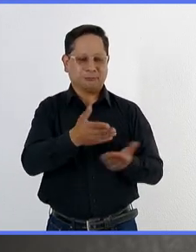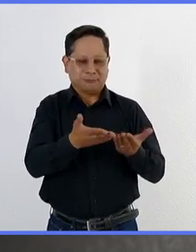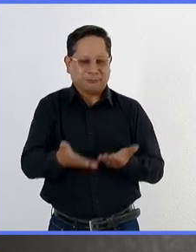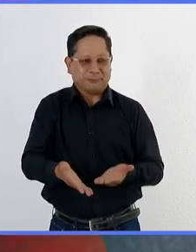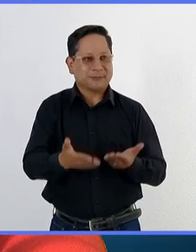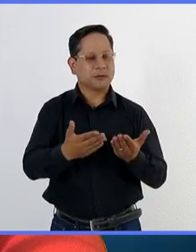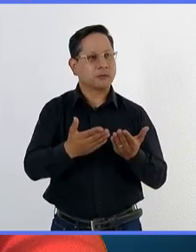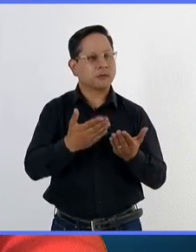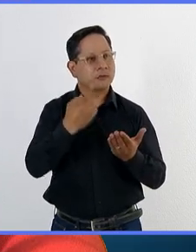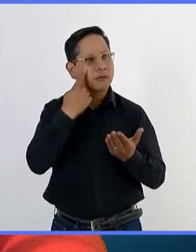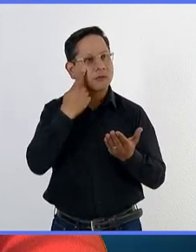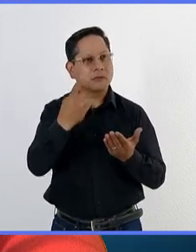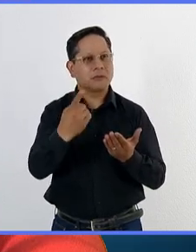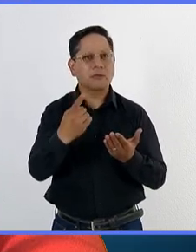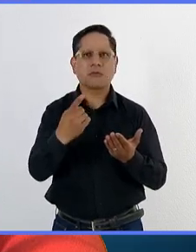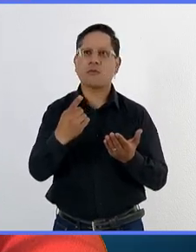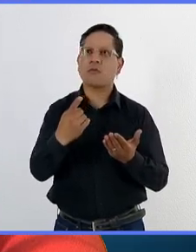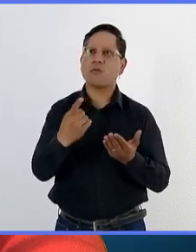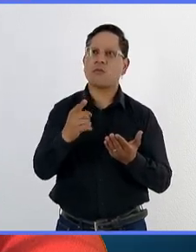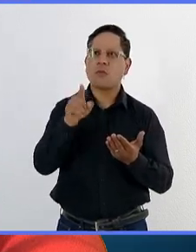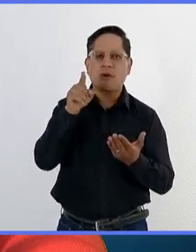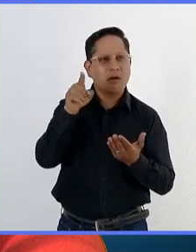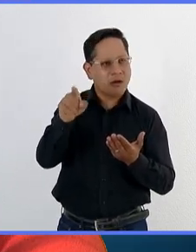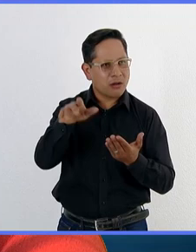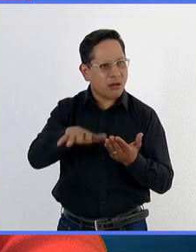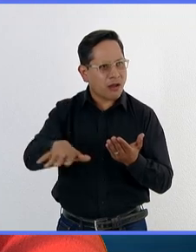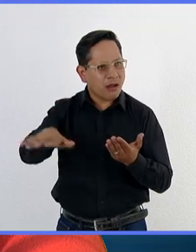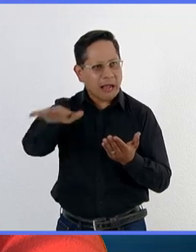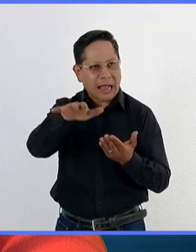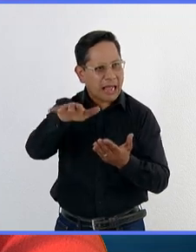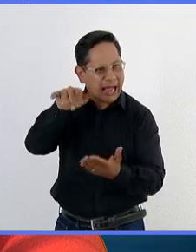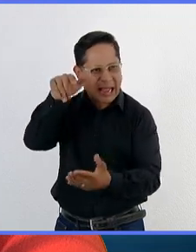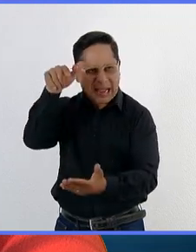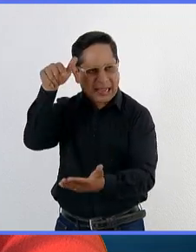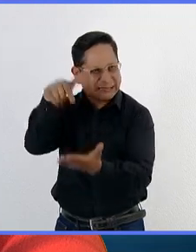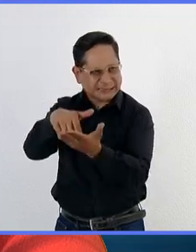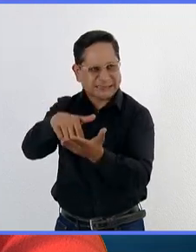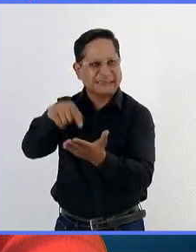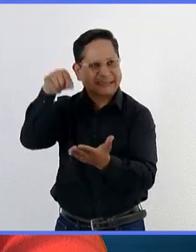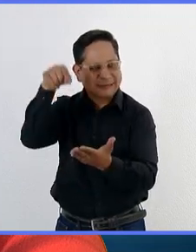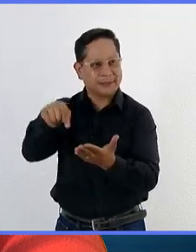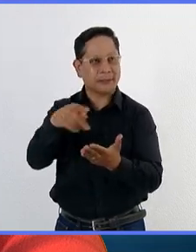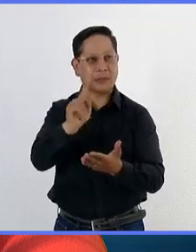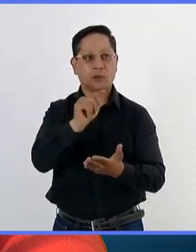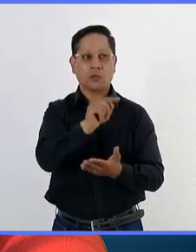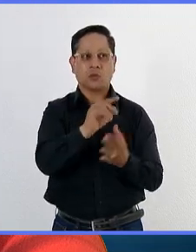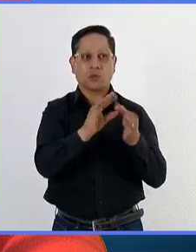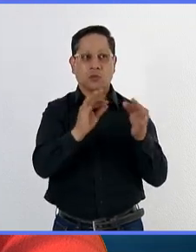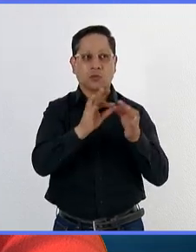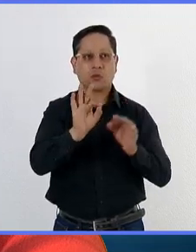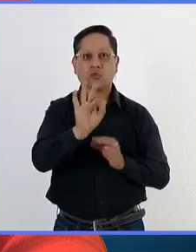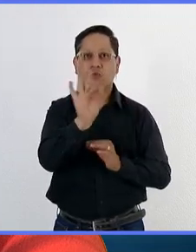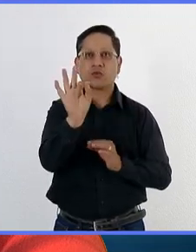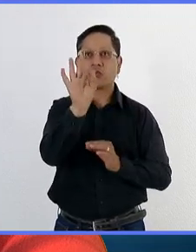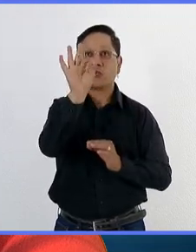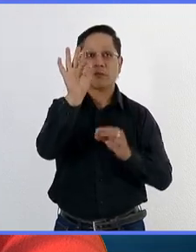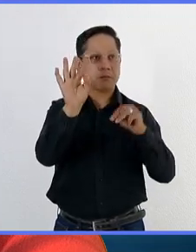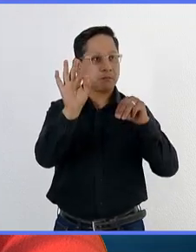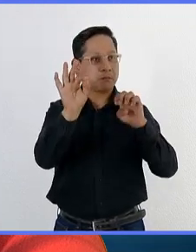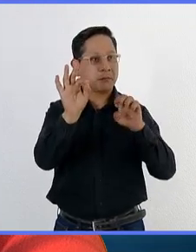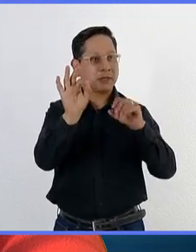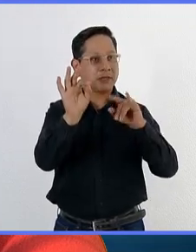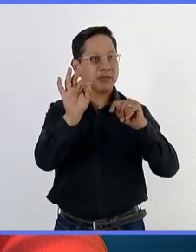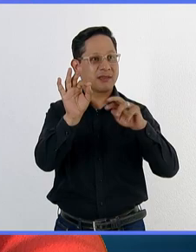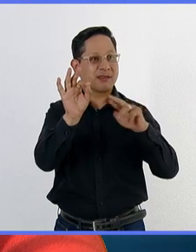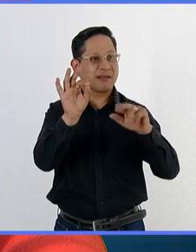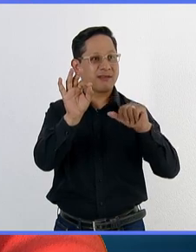para mirar lo que ocurre en una zona en particular de nuestro país, pero para ello tenemos que hablar de esta mosca del Mediterráneo. ¿Qué